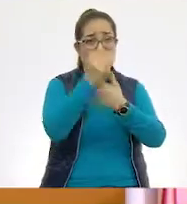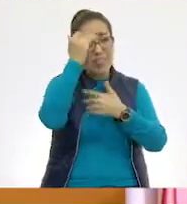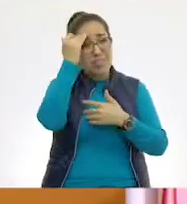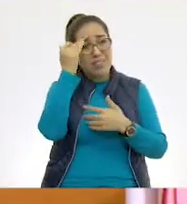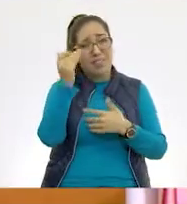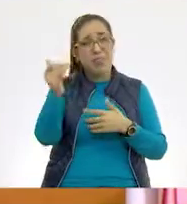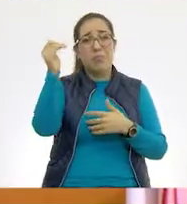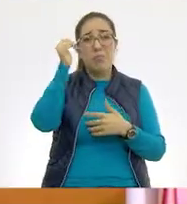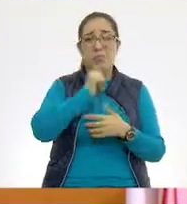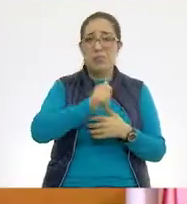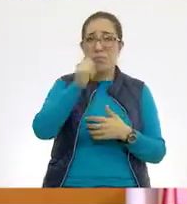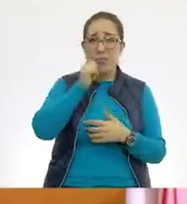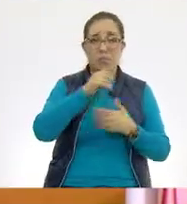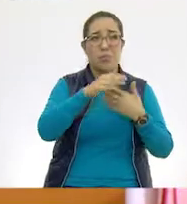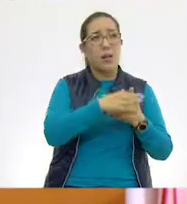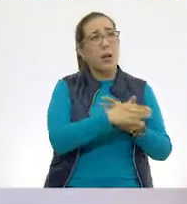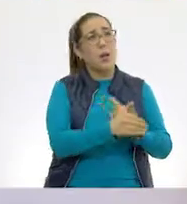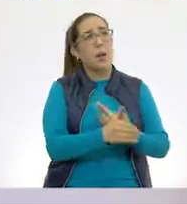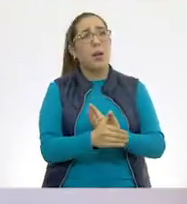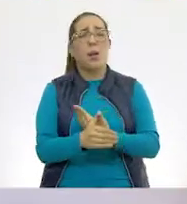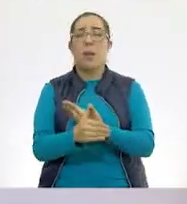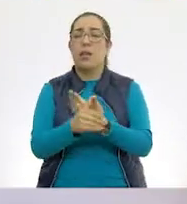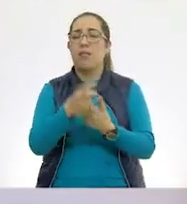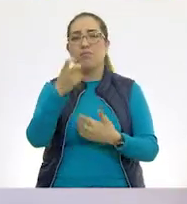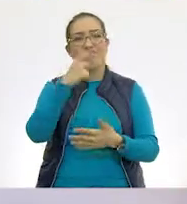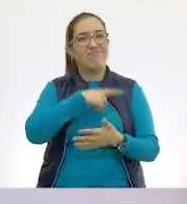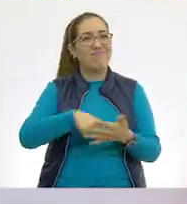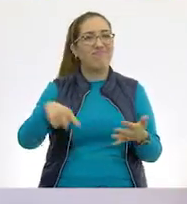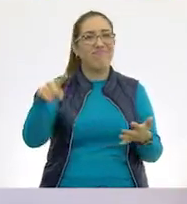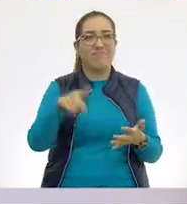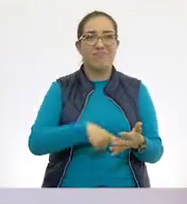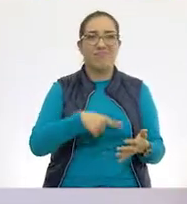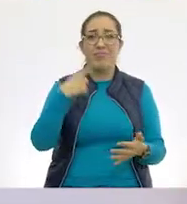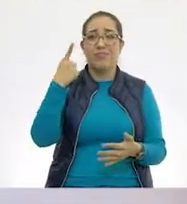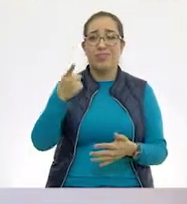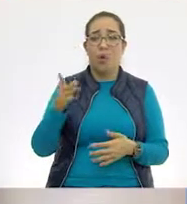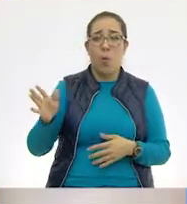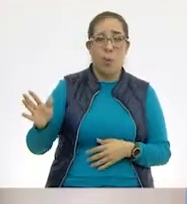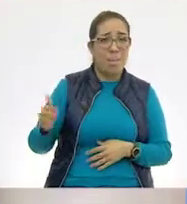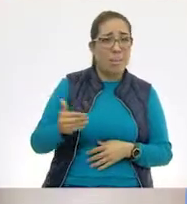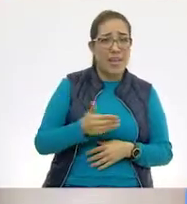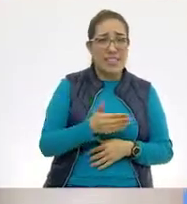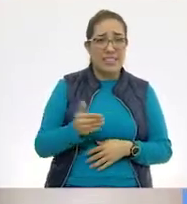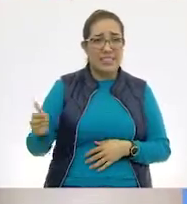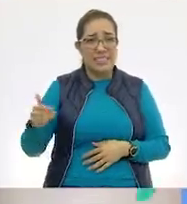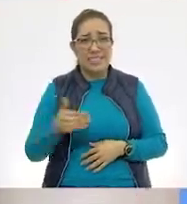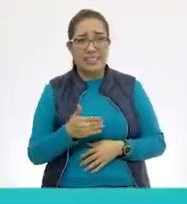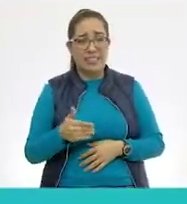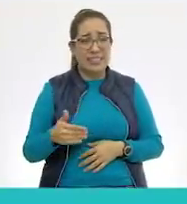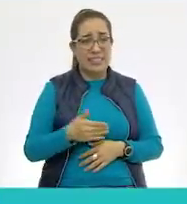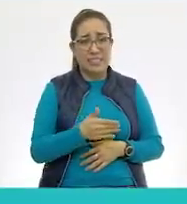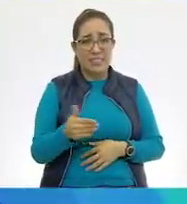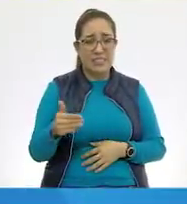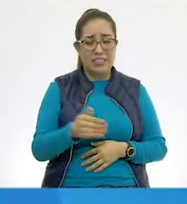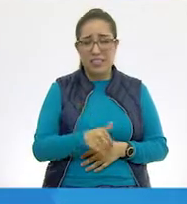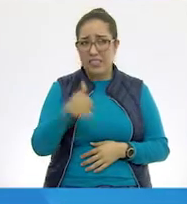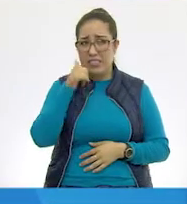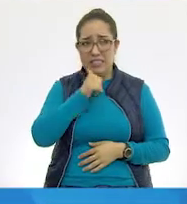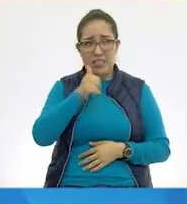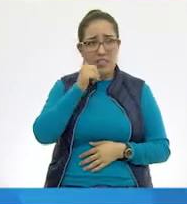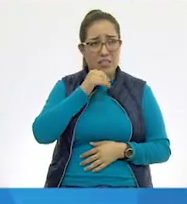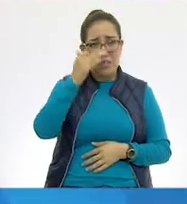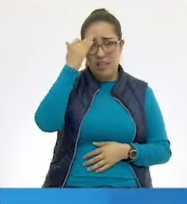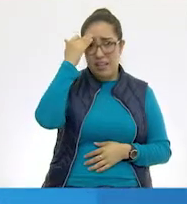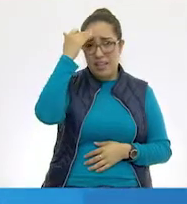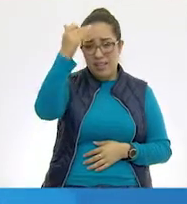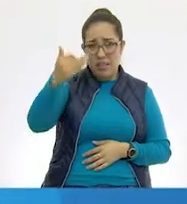Así se te escapa. Entonces, tache. Vámonos. Muy bien. Un pez. ¿Qué te parece un pez? También está nadando todo el tiempo, Todo el